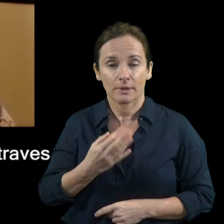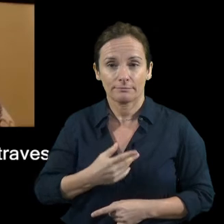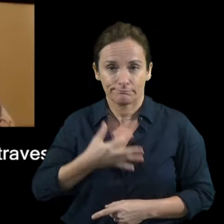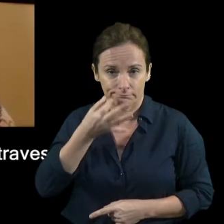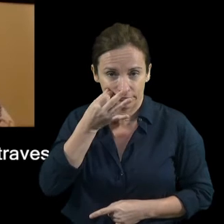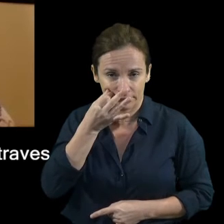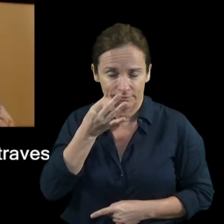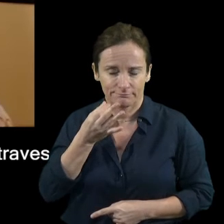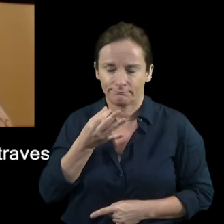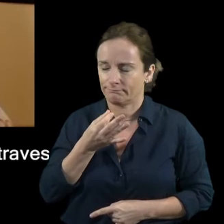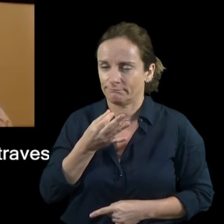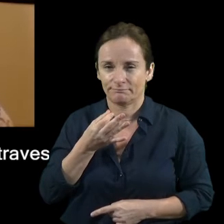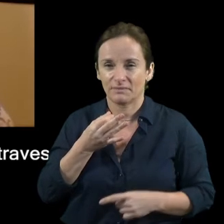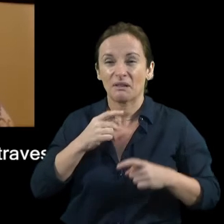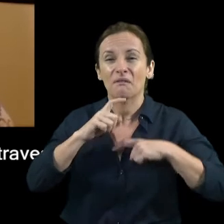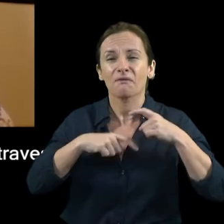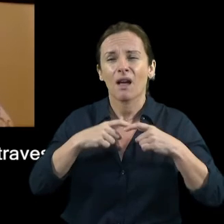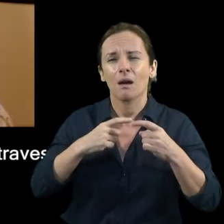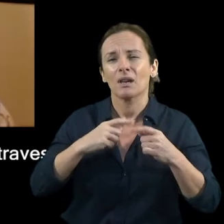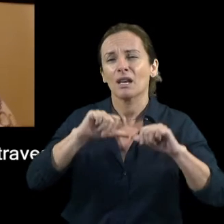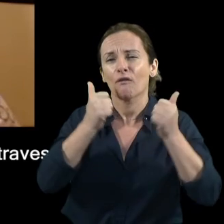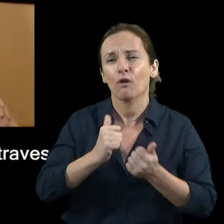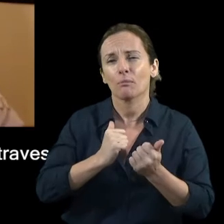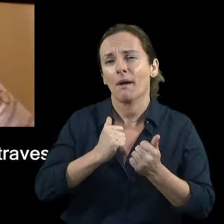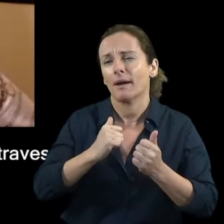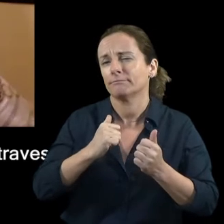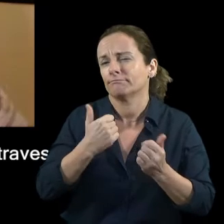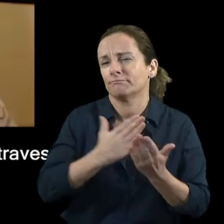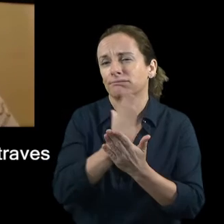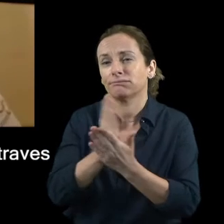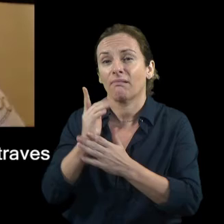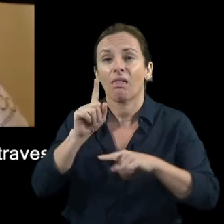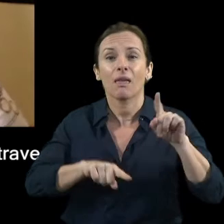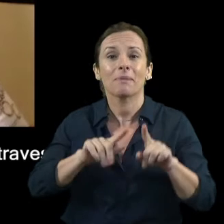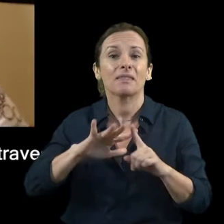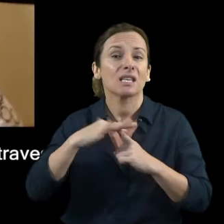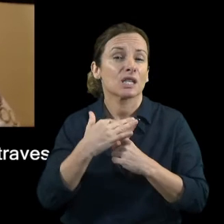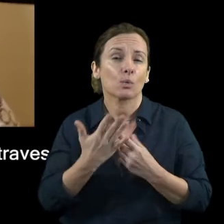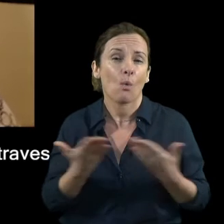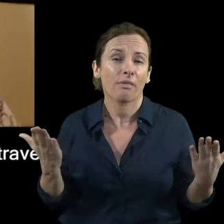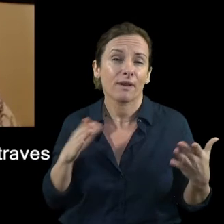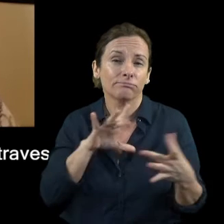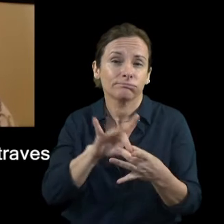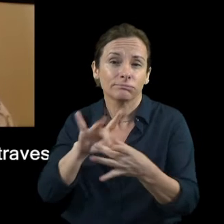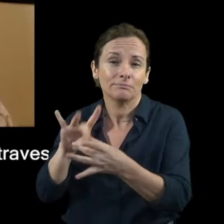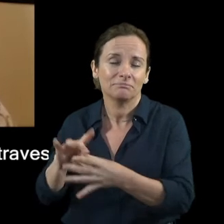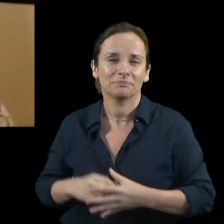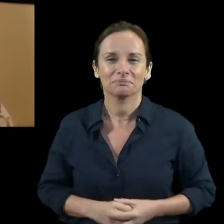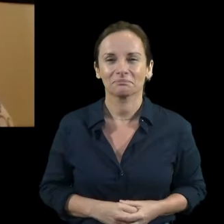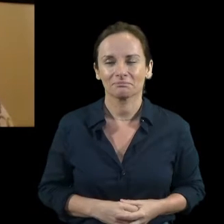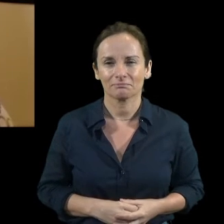Que les he podido, creo que, inculcar que la vida te da muchos